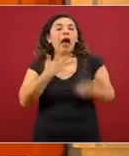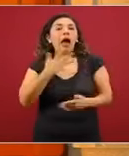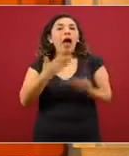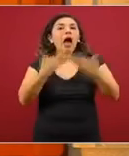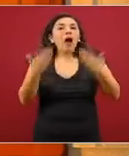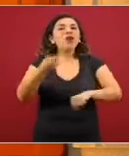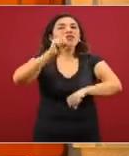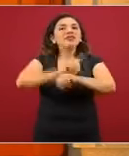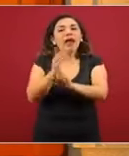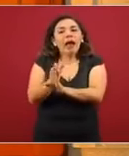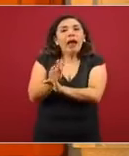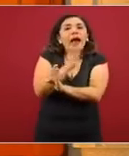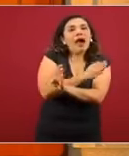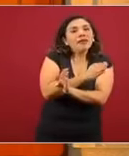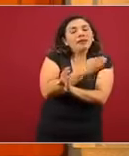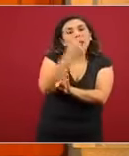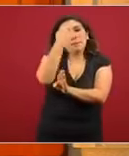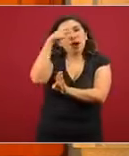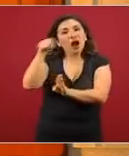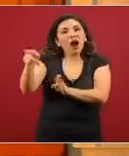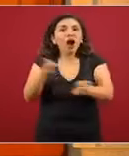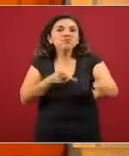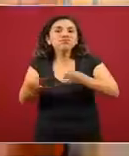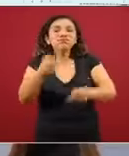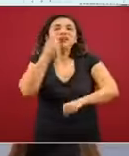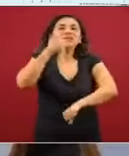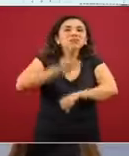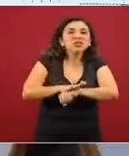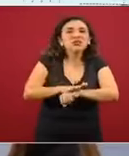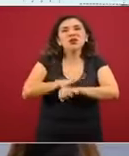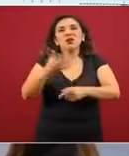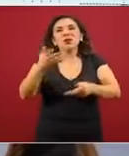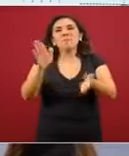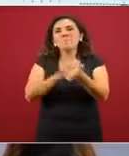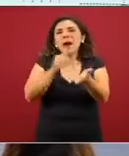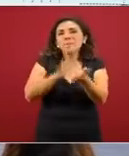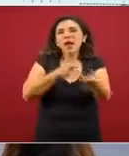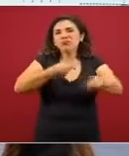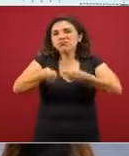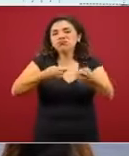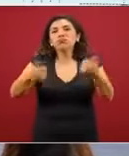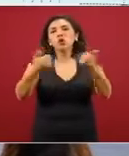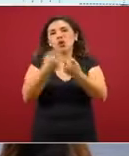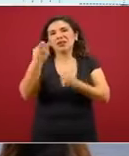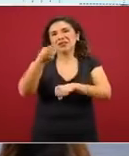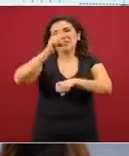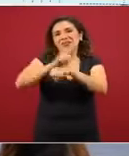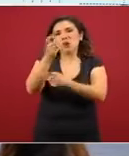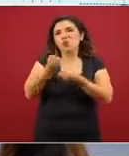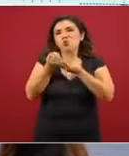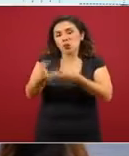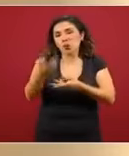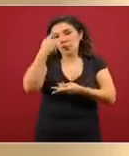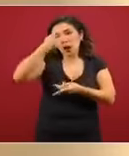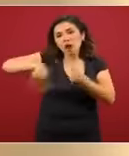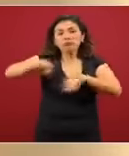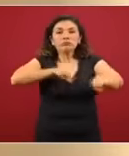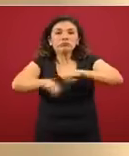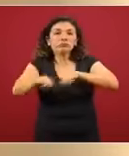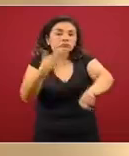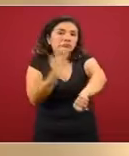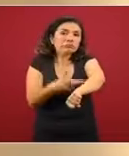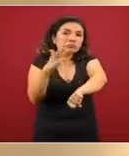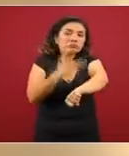días previos a la entrega de boletas con la descarga administrativa, para que puedan